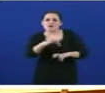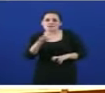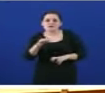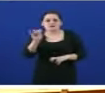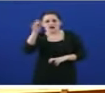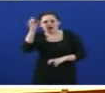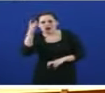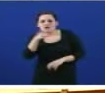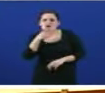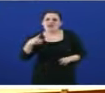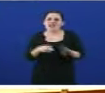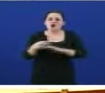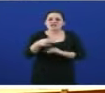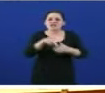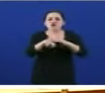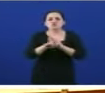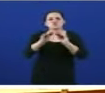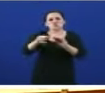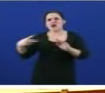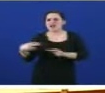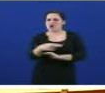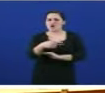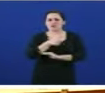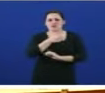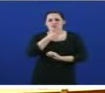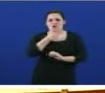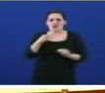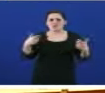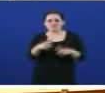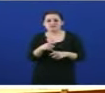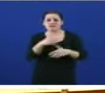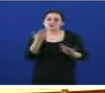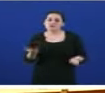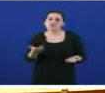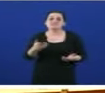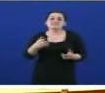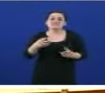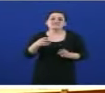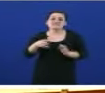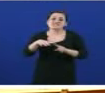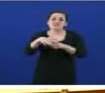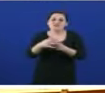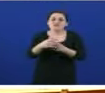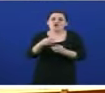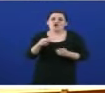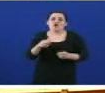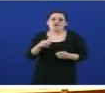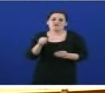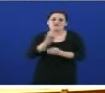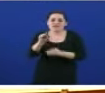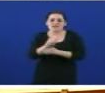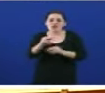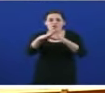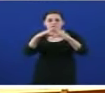nun 8% os recursos que dedicamos a ese fin agravando, por certo, ainda máis a insuficiencia financeira das nosas